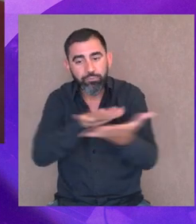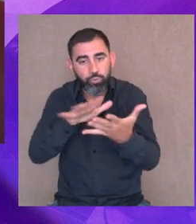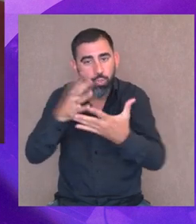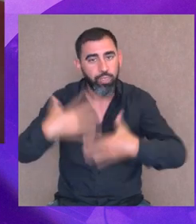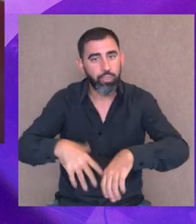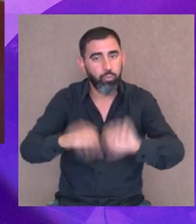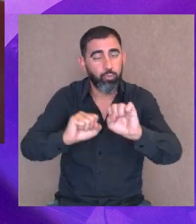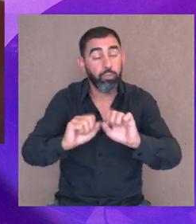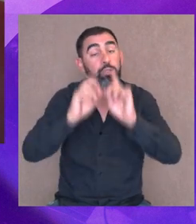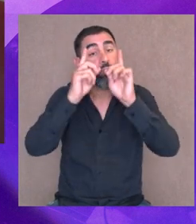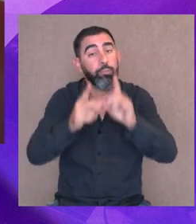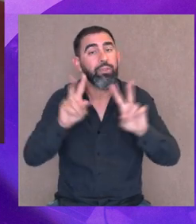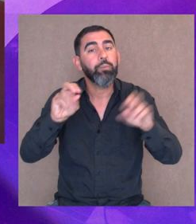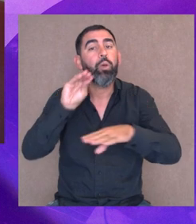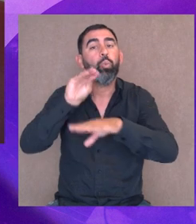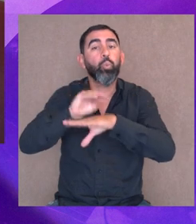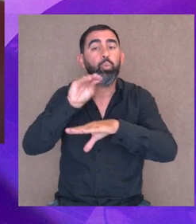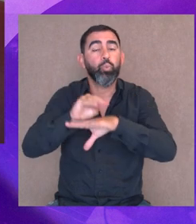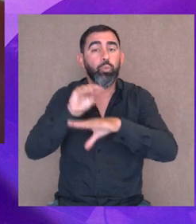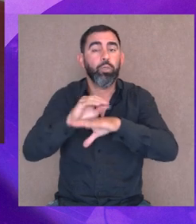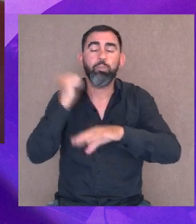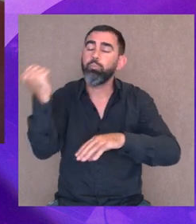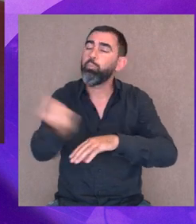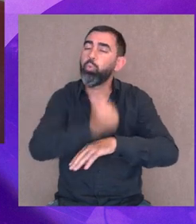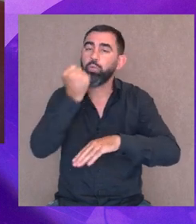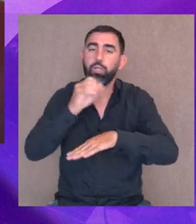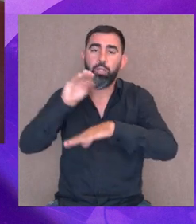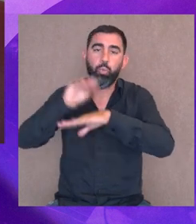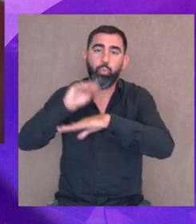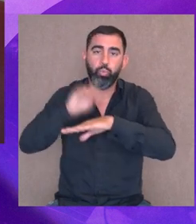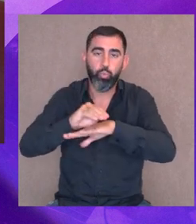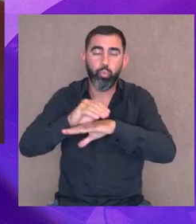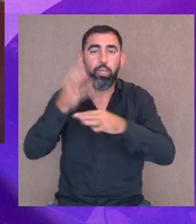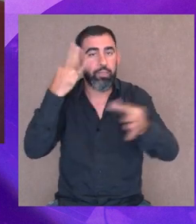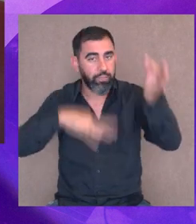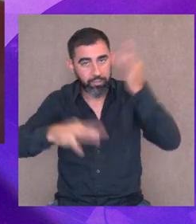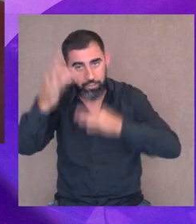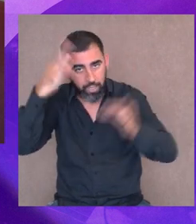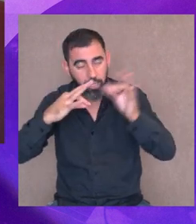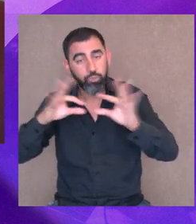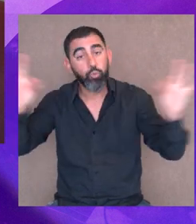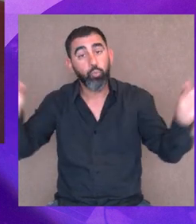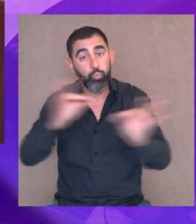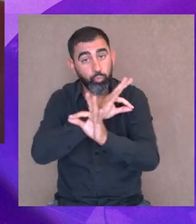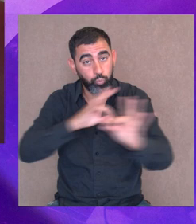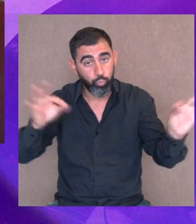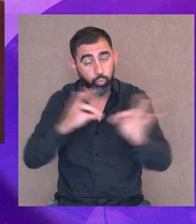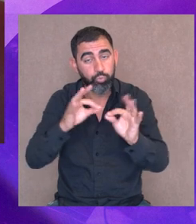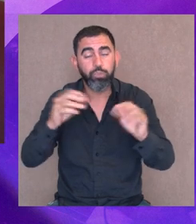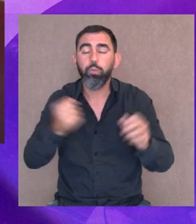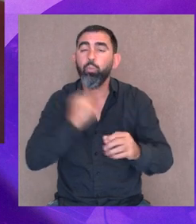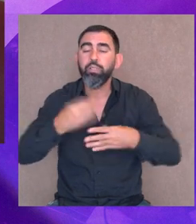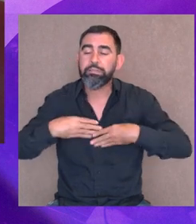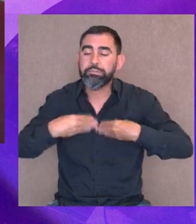pararlo. Y por otro lado también lo cultural, lo importante que es la cultura, lo importante que son los teatros, lo importante que es la música, lo importante que es